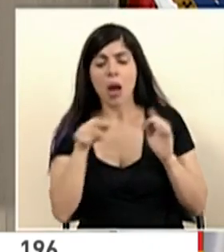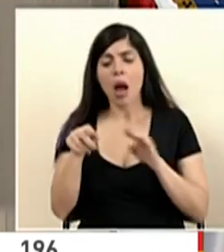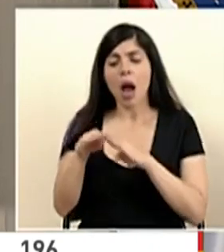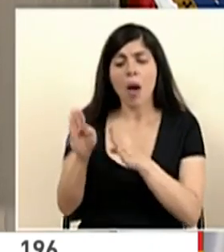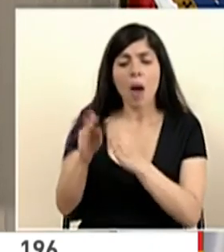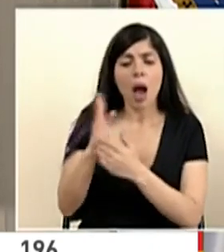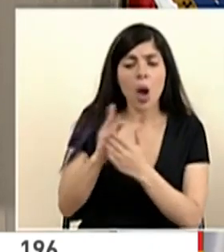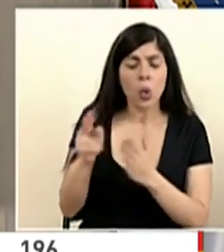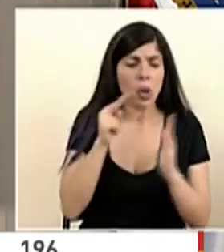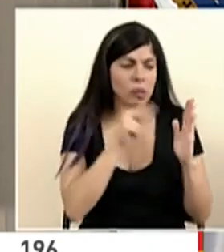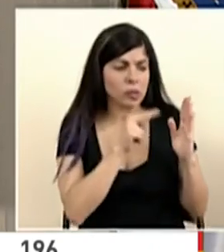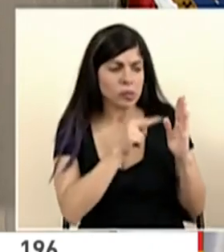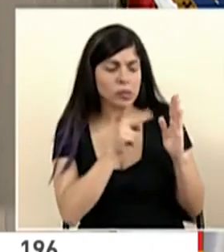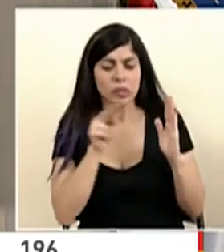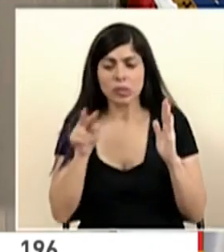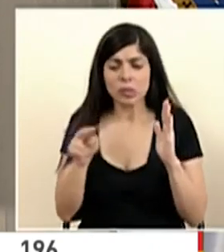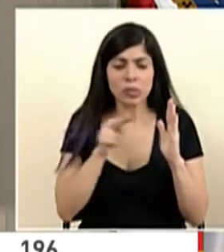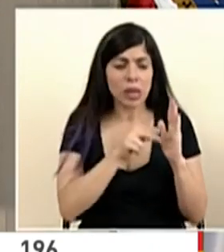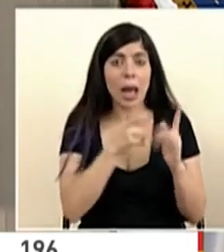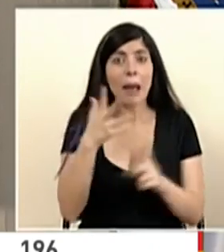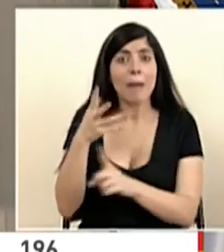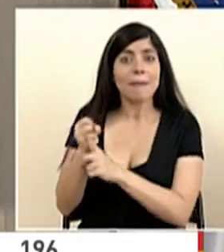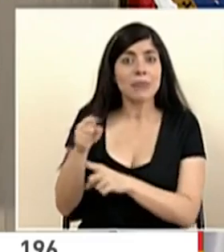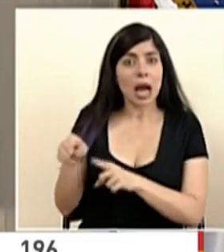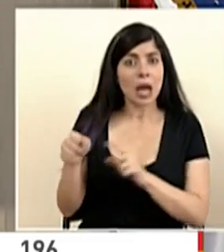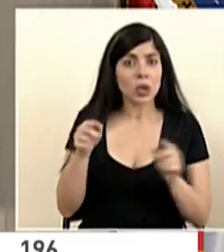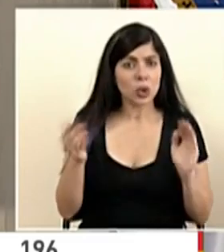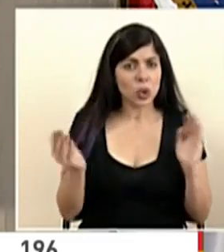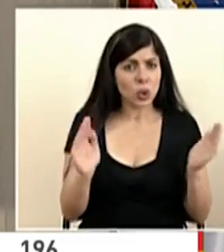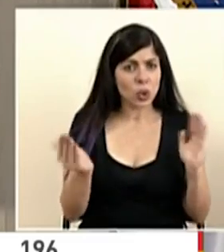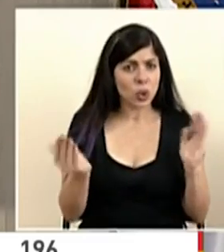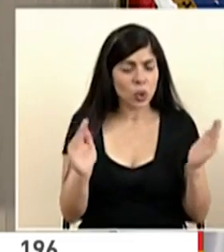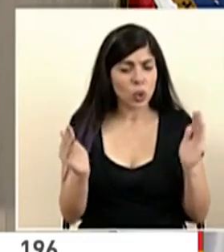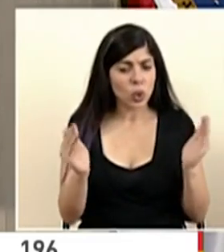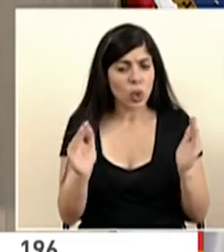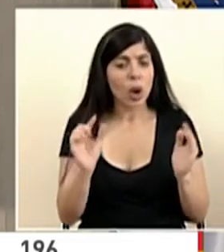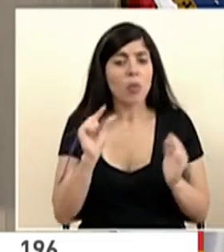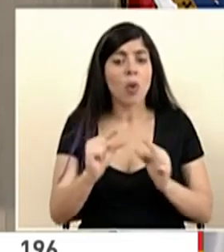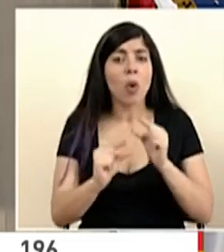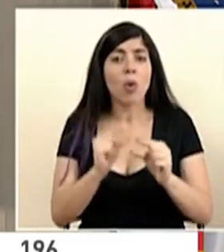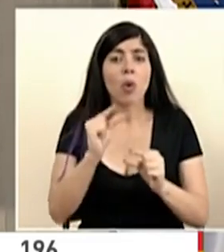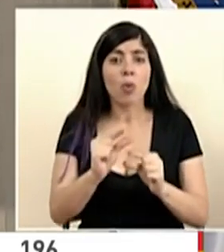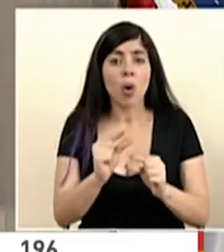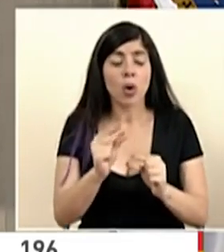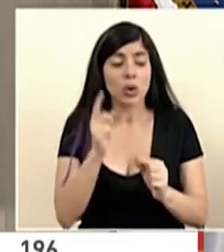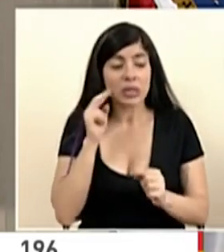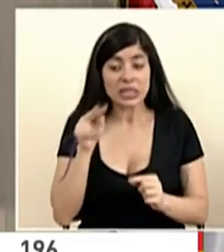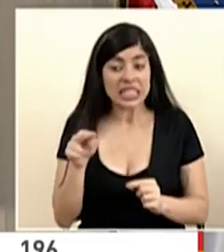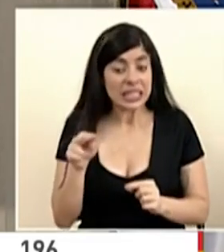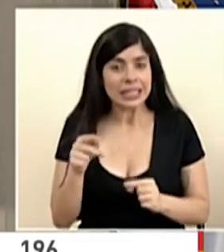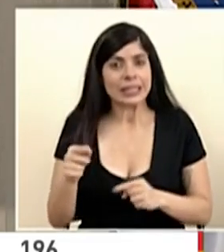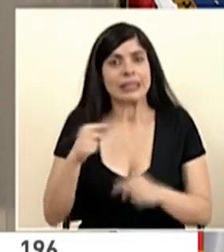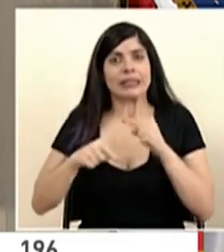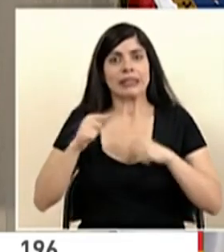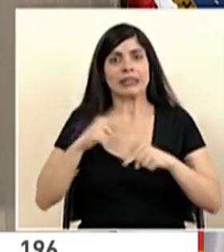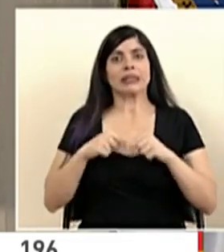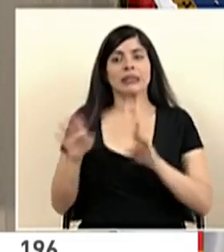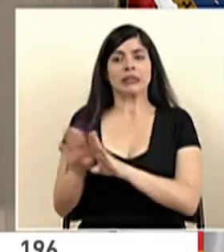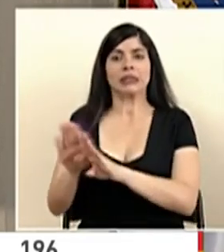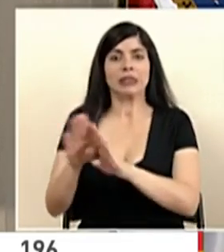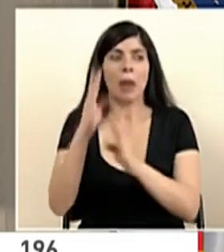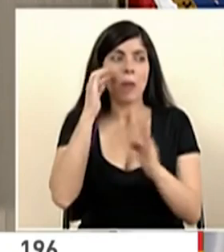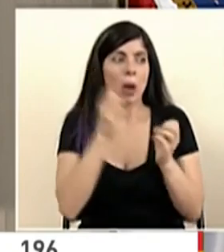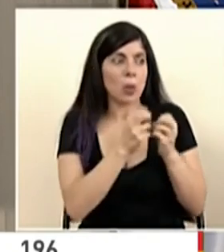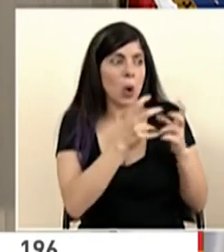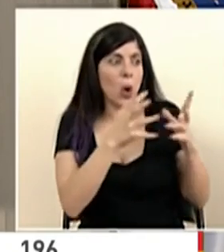quehacer. Y una vez que veamos ese impacto en la curva, podemos ir una de dos o retrocediendo porque se nos están disparando